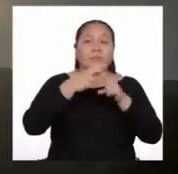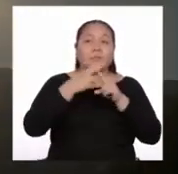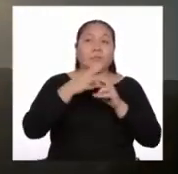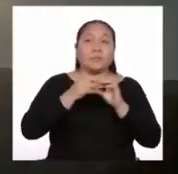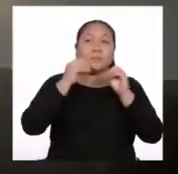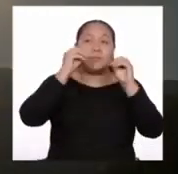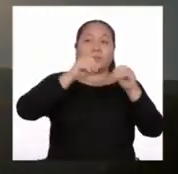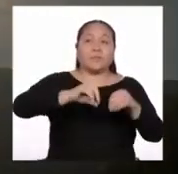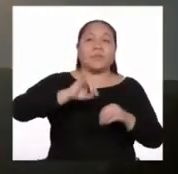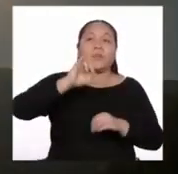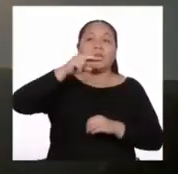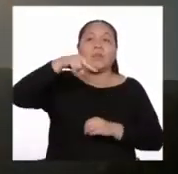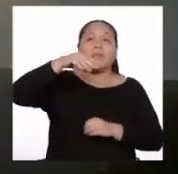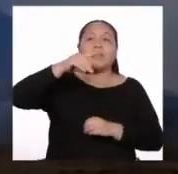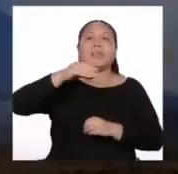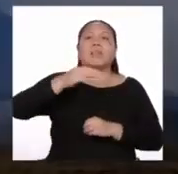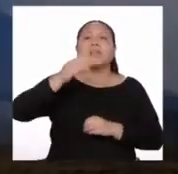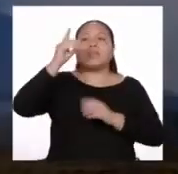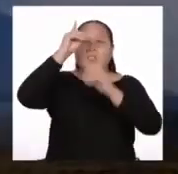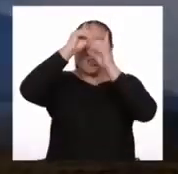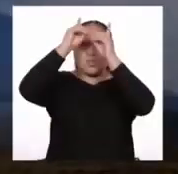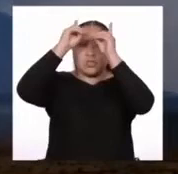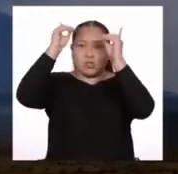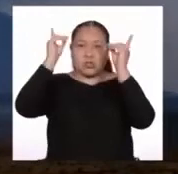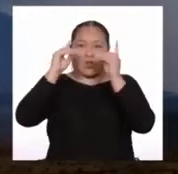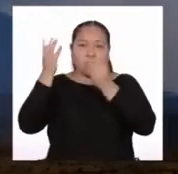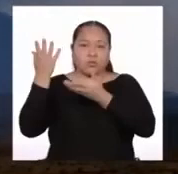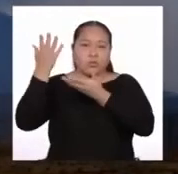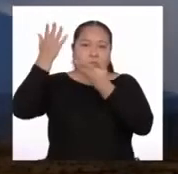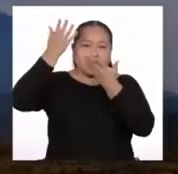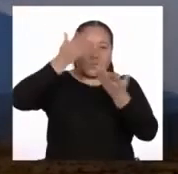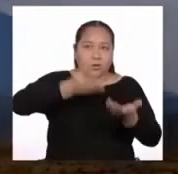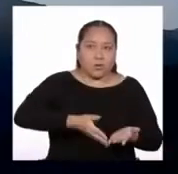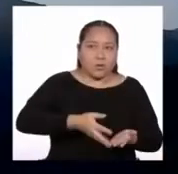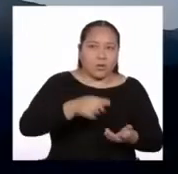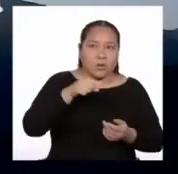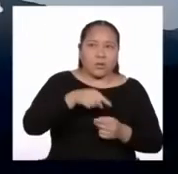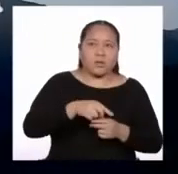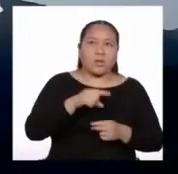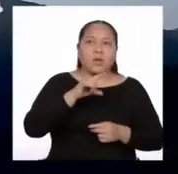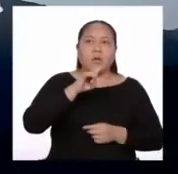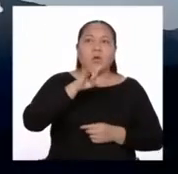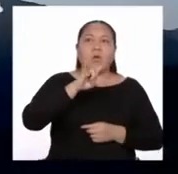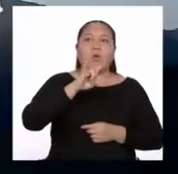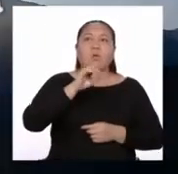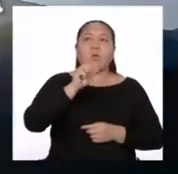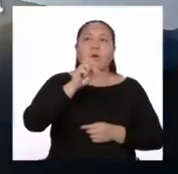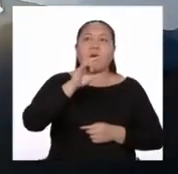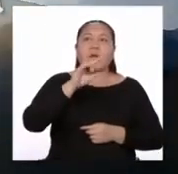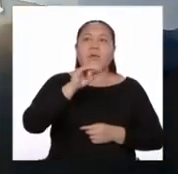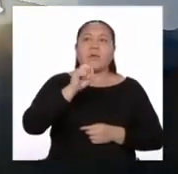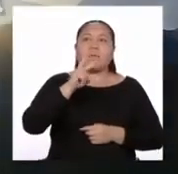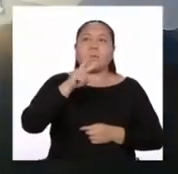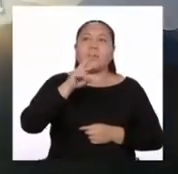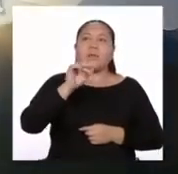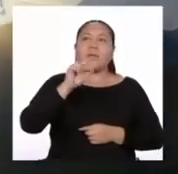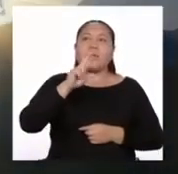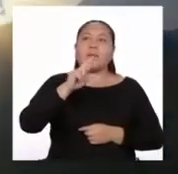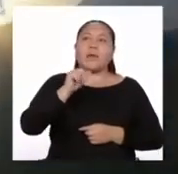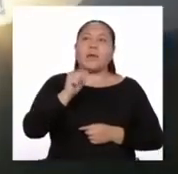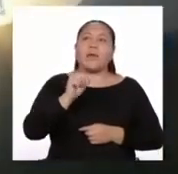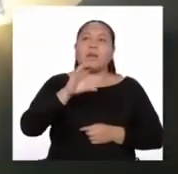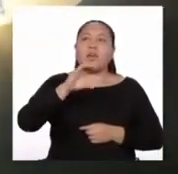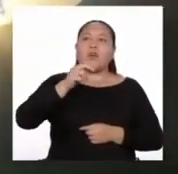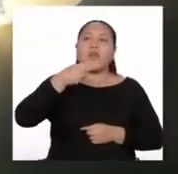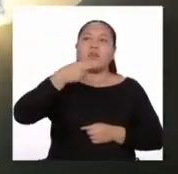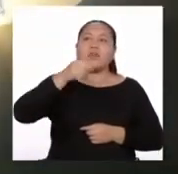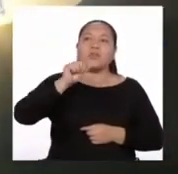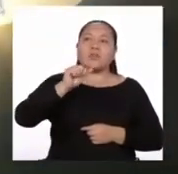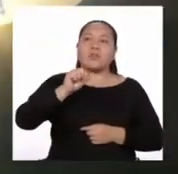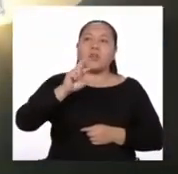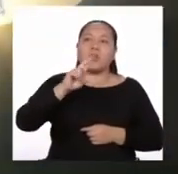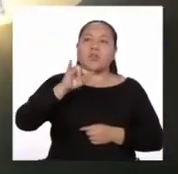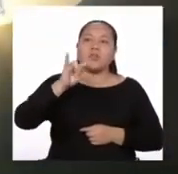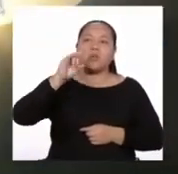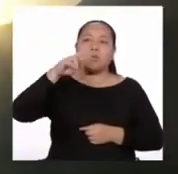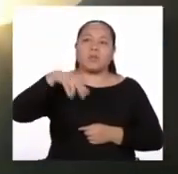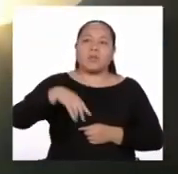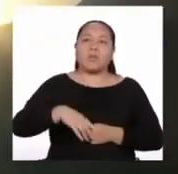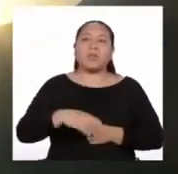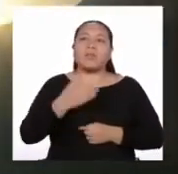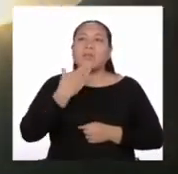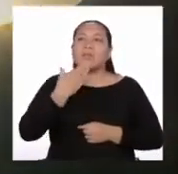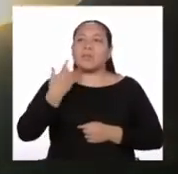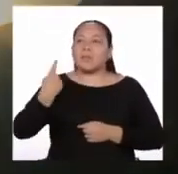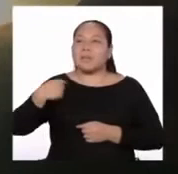envió Dios. Estos dichos indios se llamaron Wari Viracocha Runa, porque descendió de los dichos españoles y así la